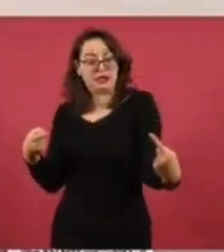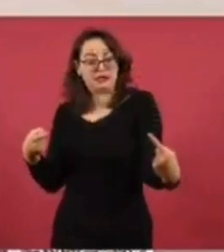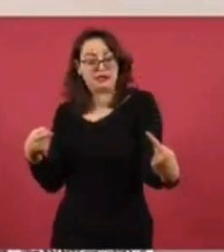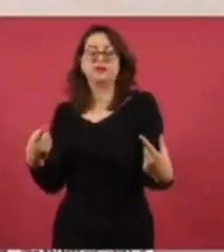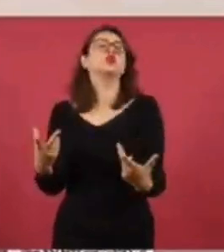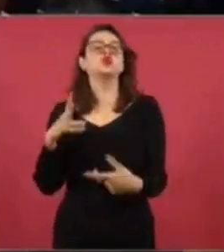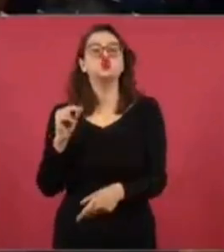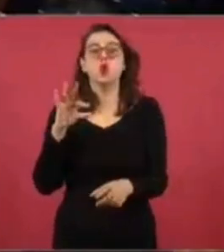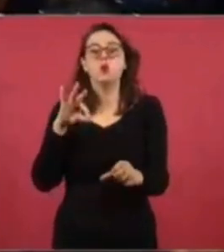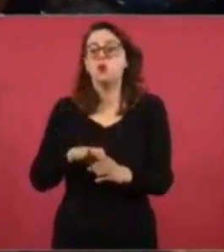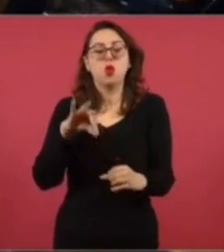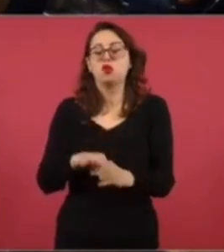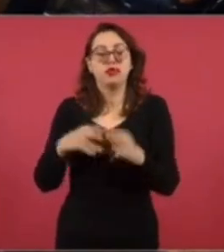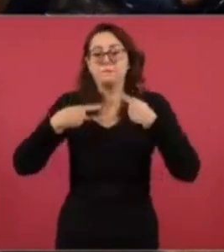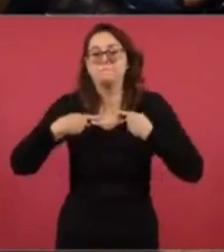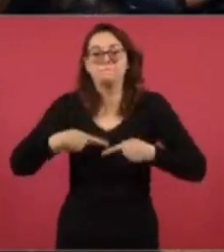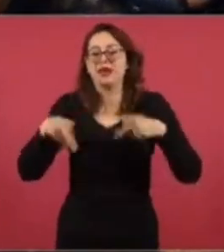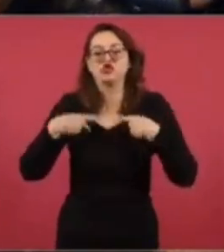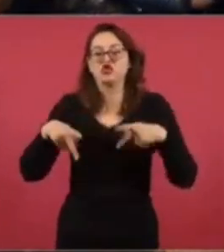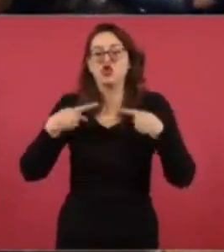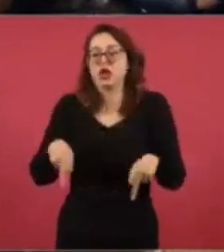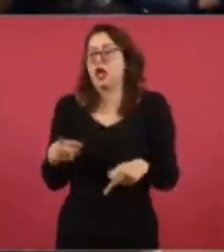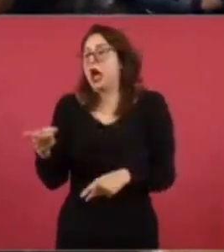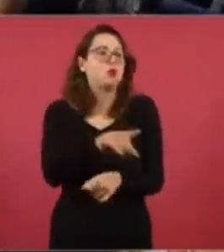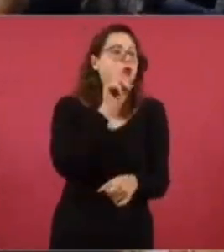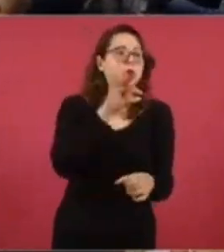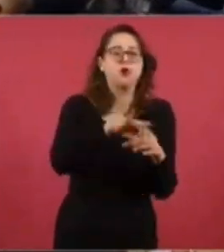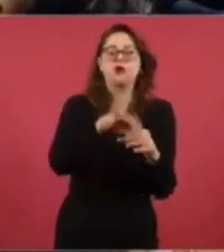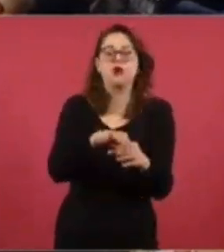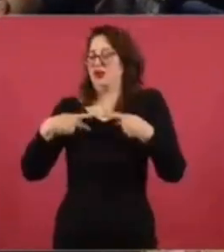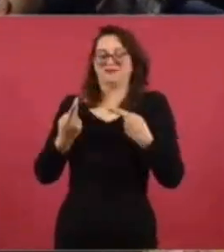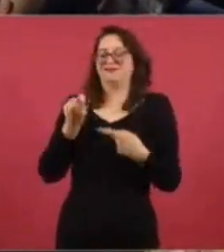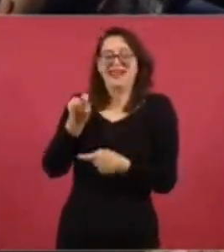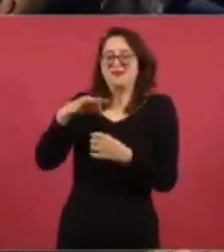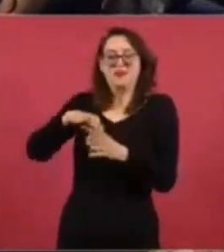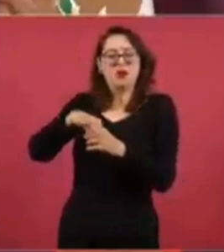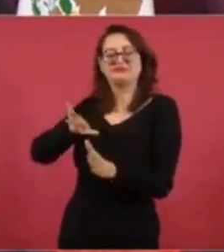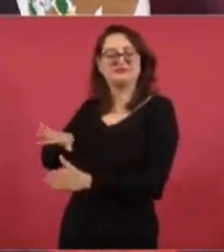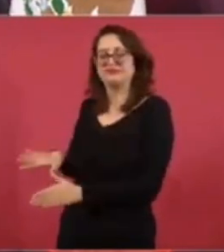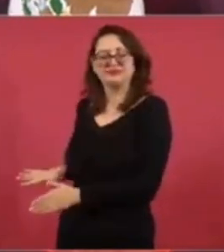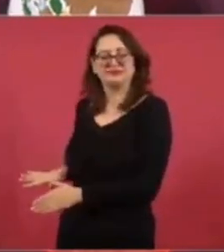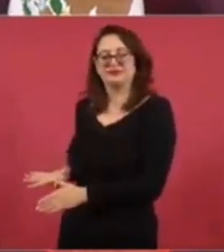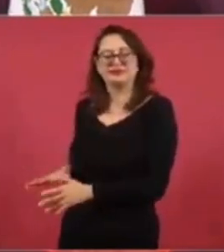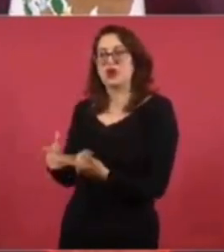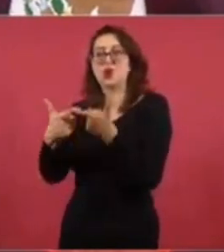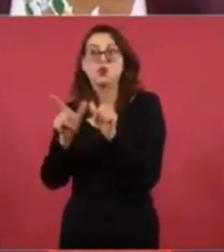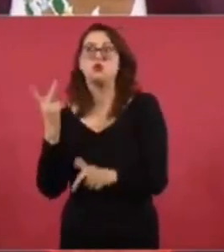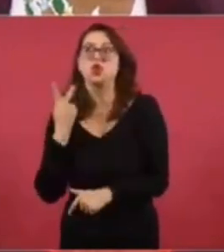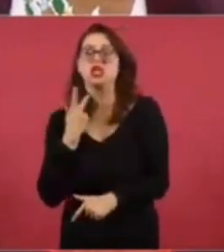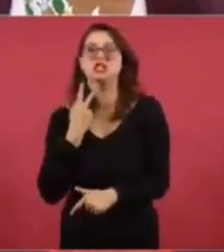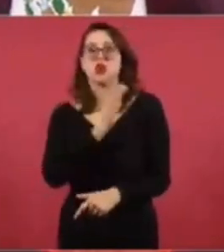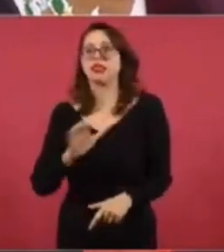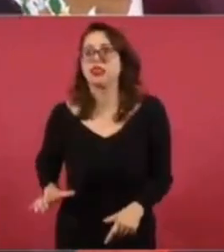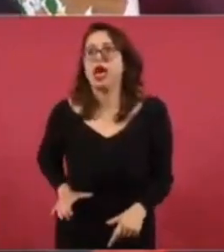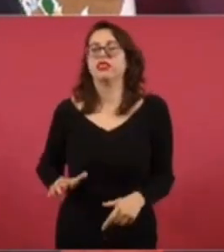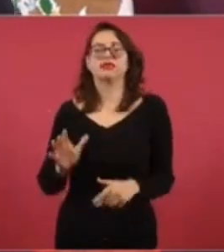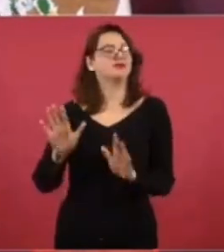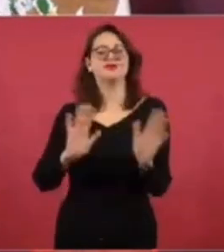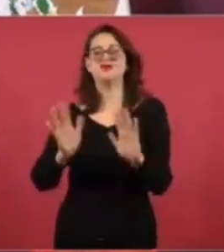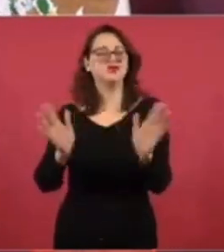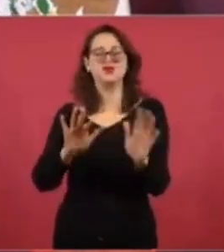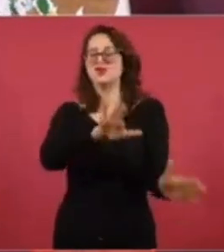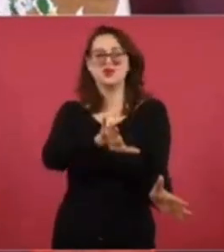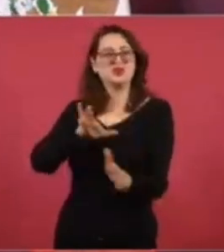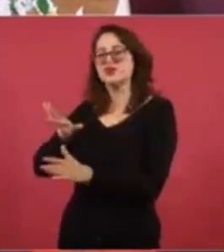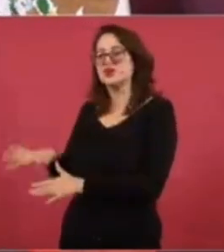No solo se va a votar por una mujer, por un hombre, por un candidato, por un partido, por una alianza. O se va a